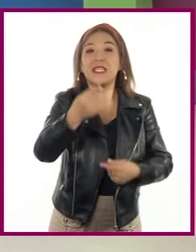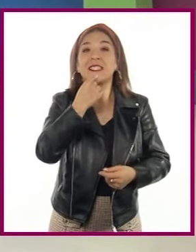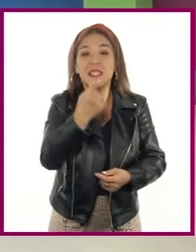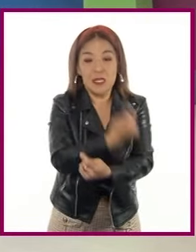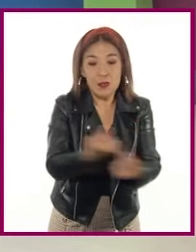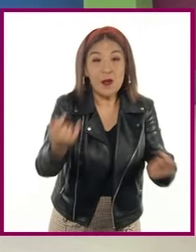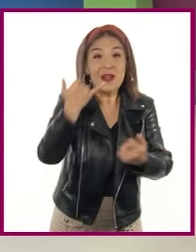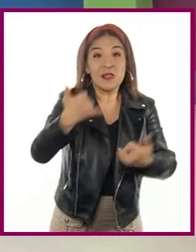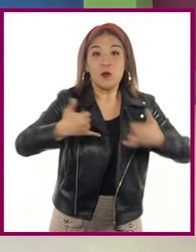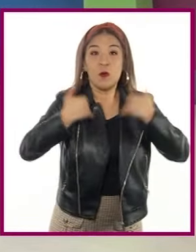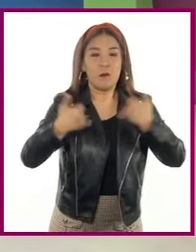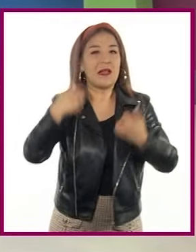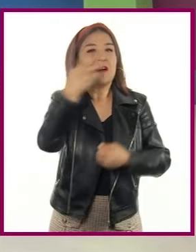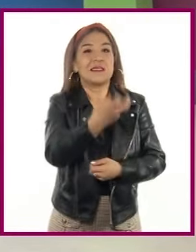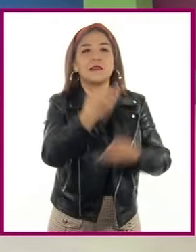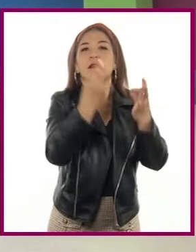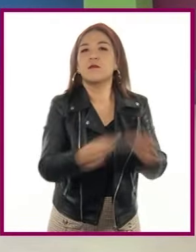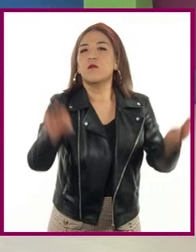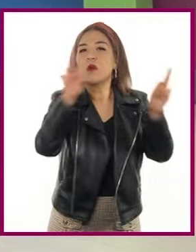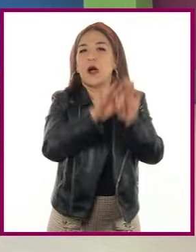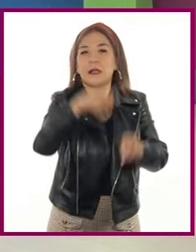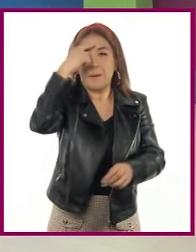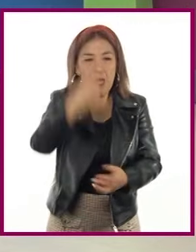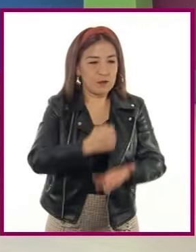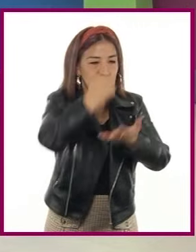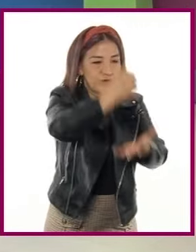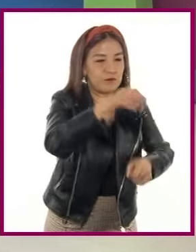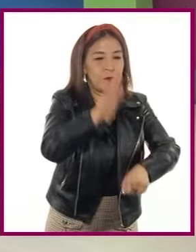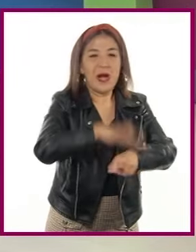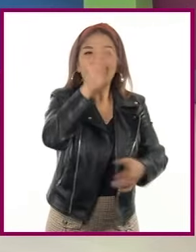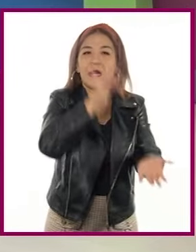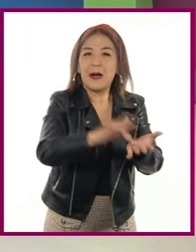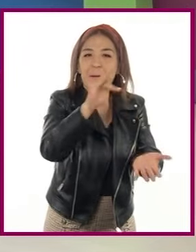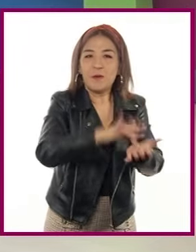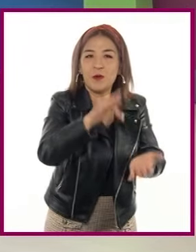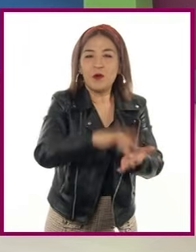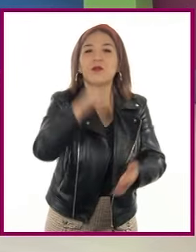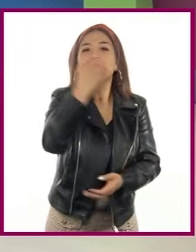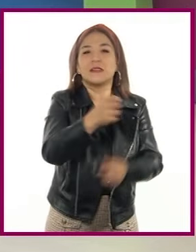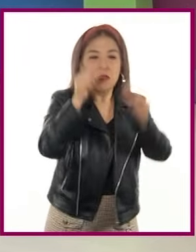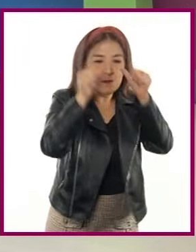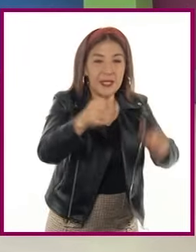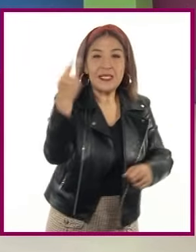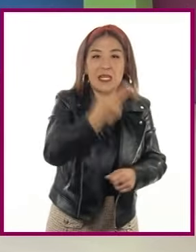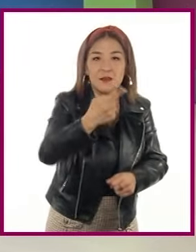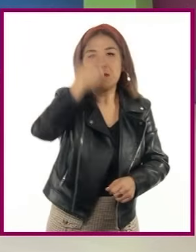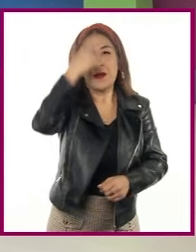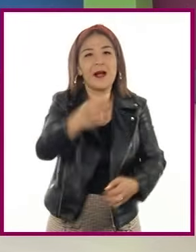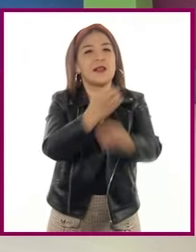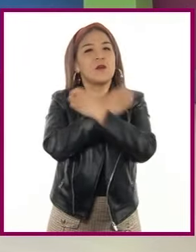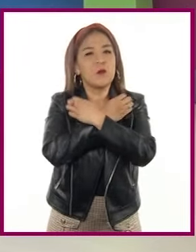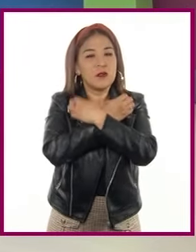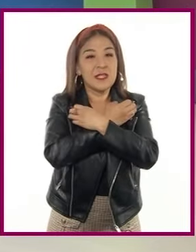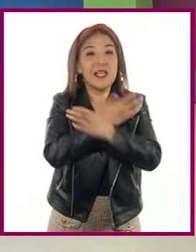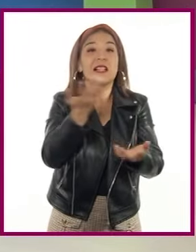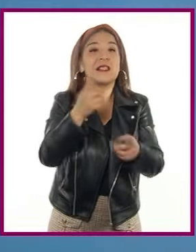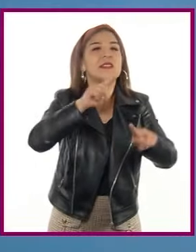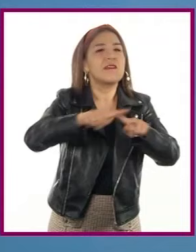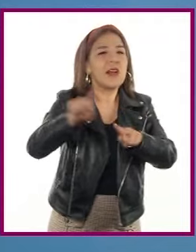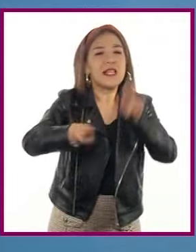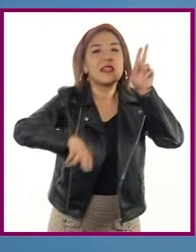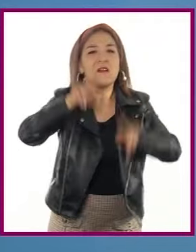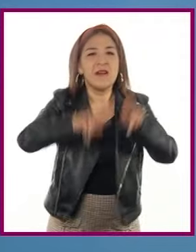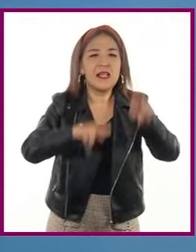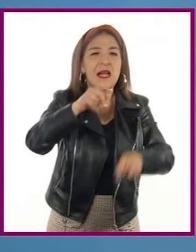joven, es prioritario destinar mayores recursos para atender las necesidades de educación en los diversos niveles,